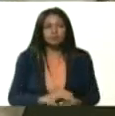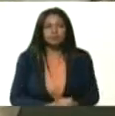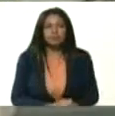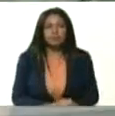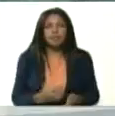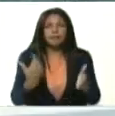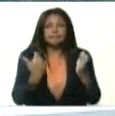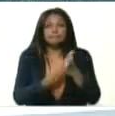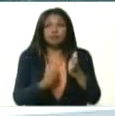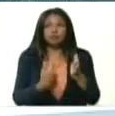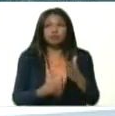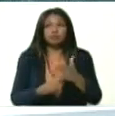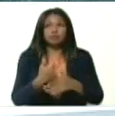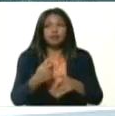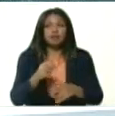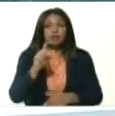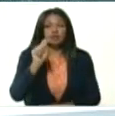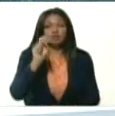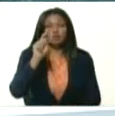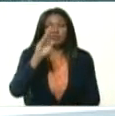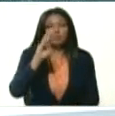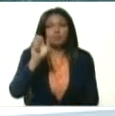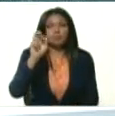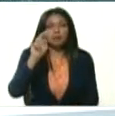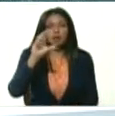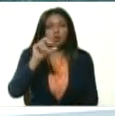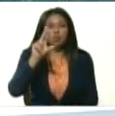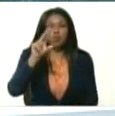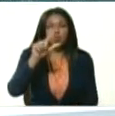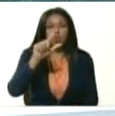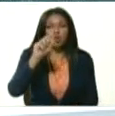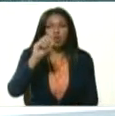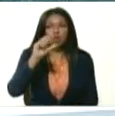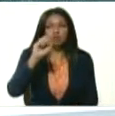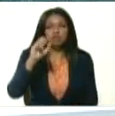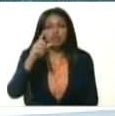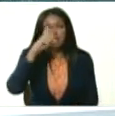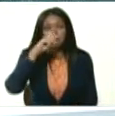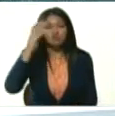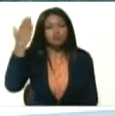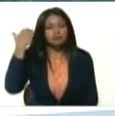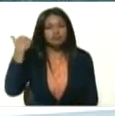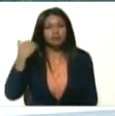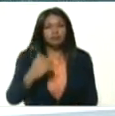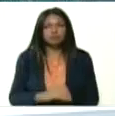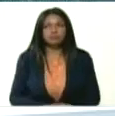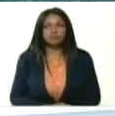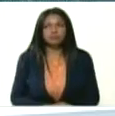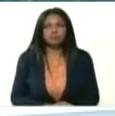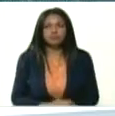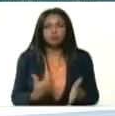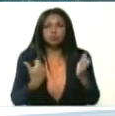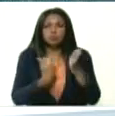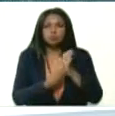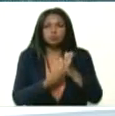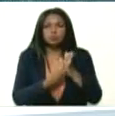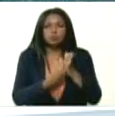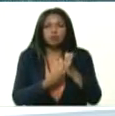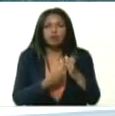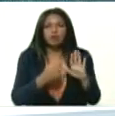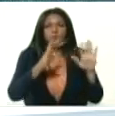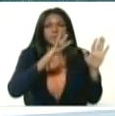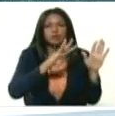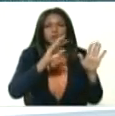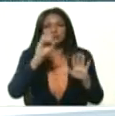vacunado contra la tuberculosis y el año pasado, solamente el año pasado, aplicamos esta vacuna a